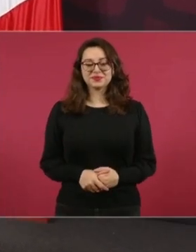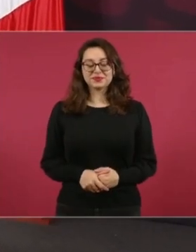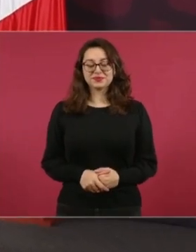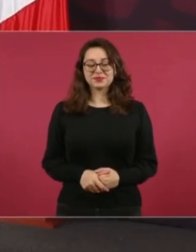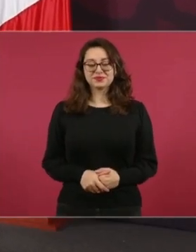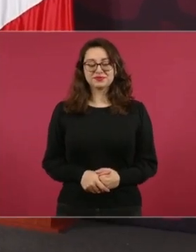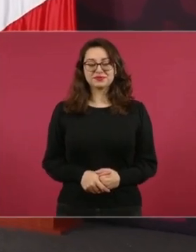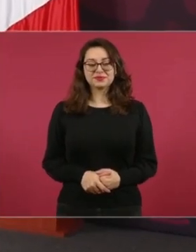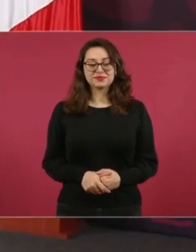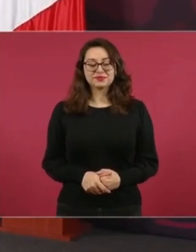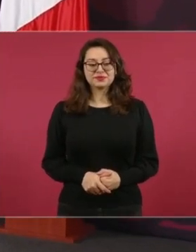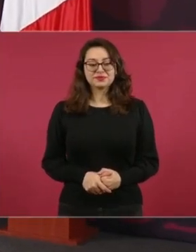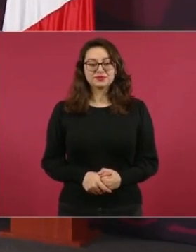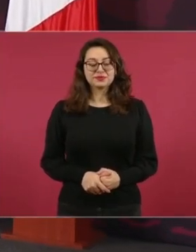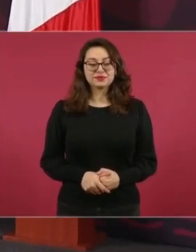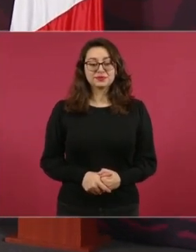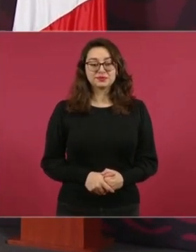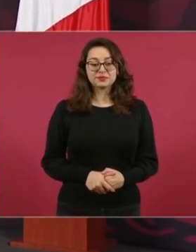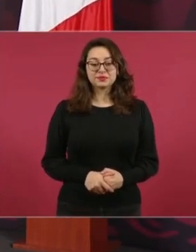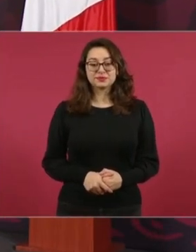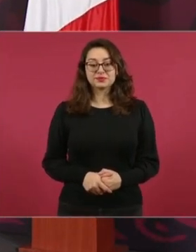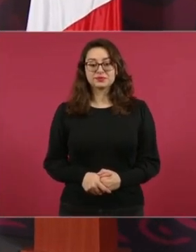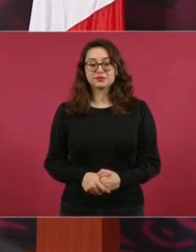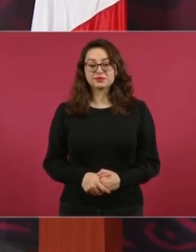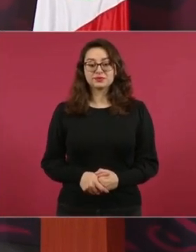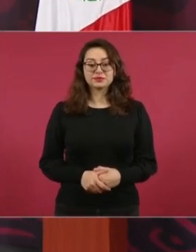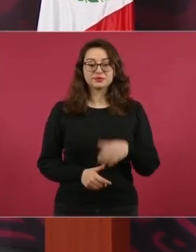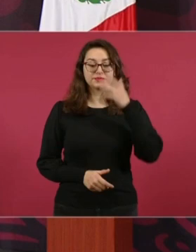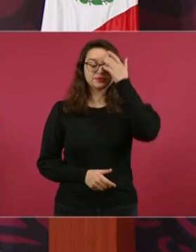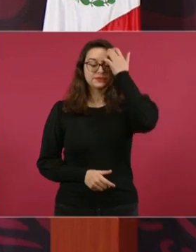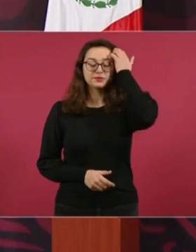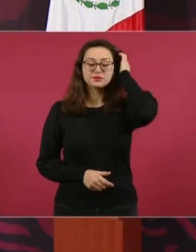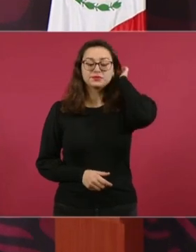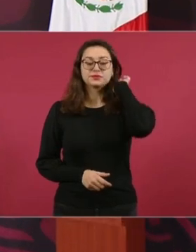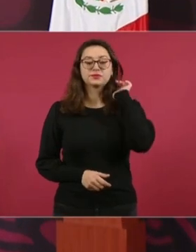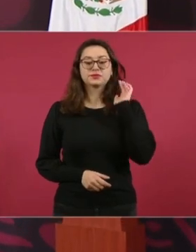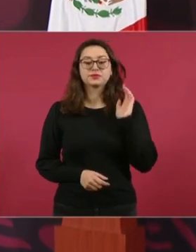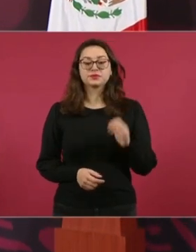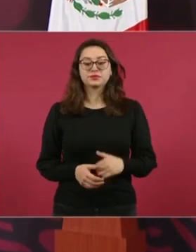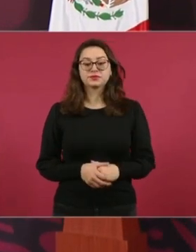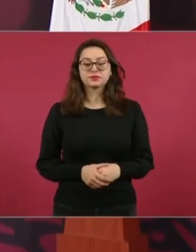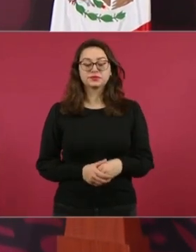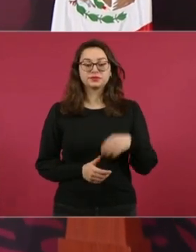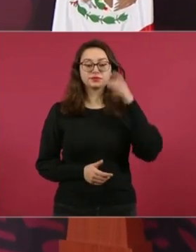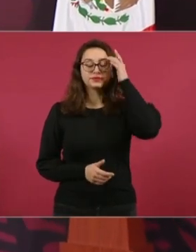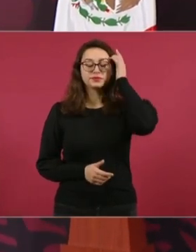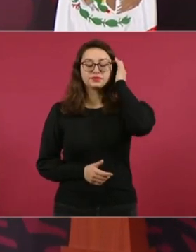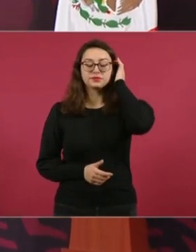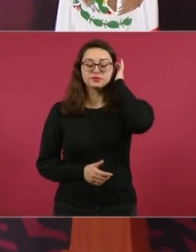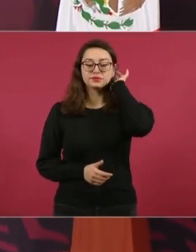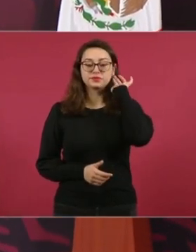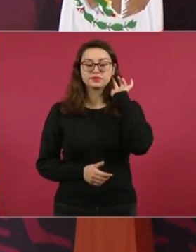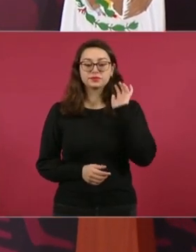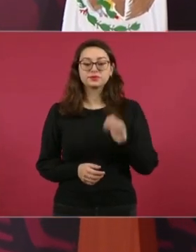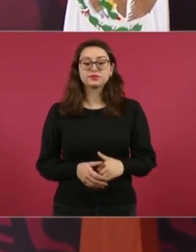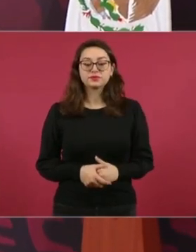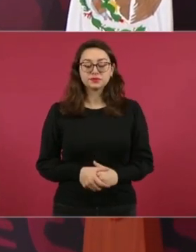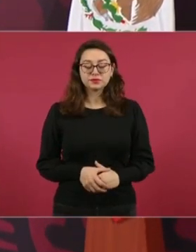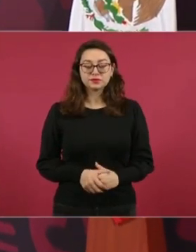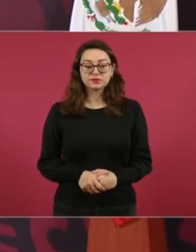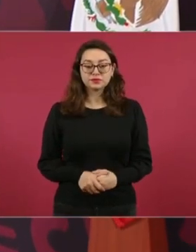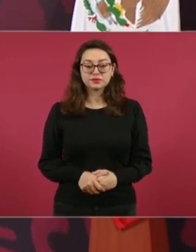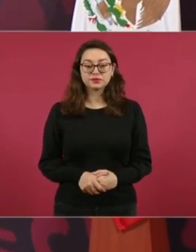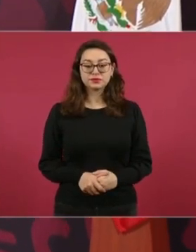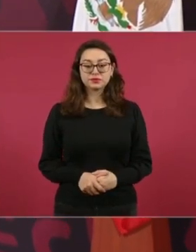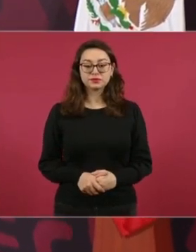el día de hoy vamos a informar sobre